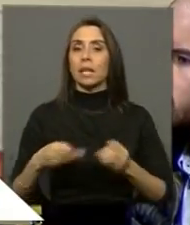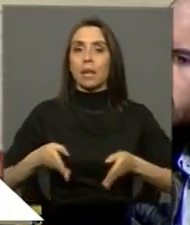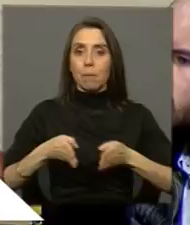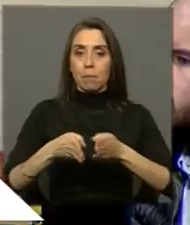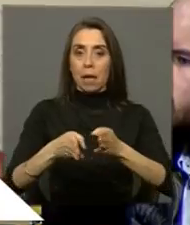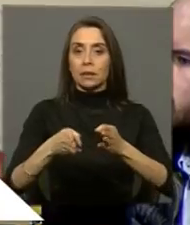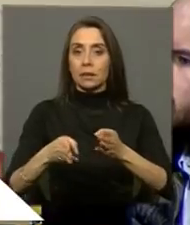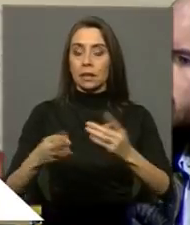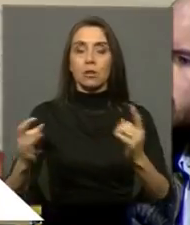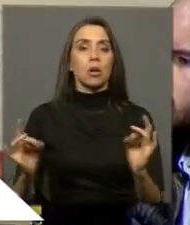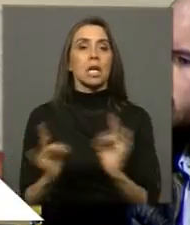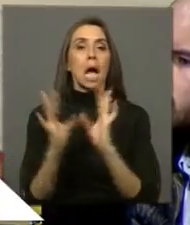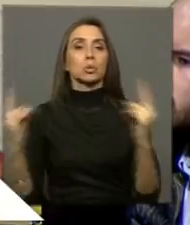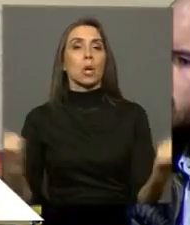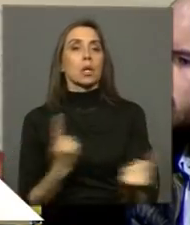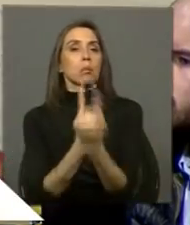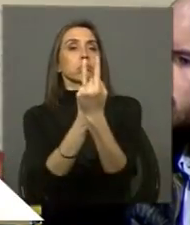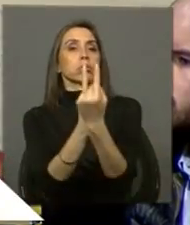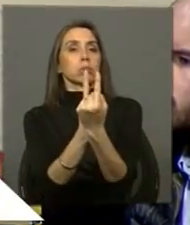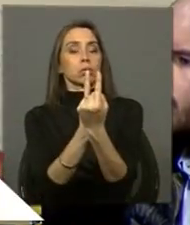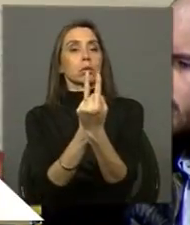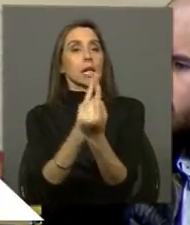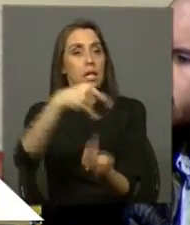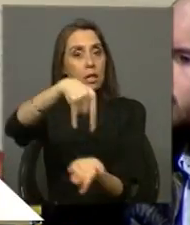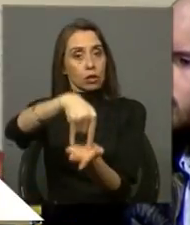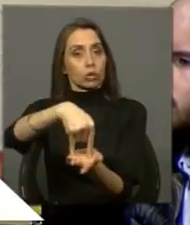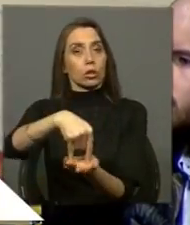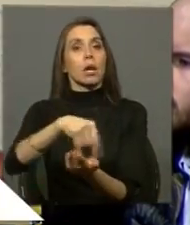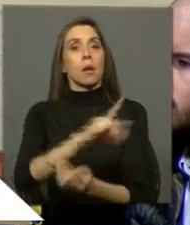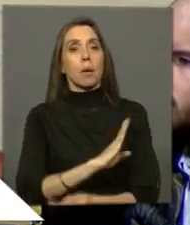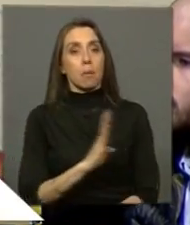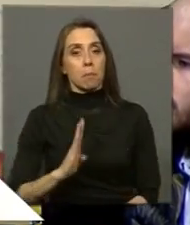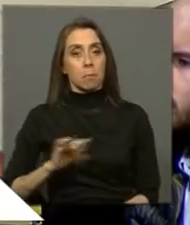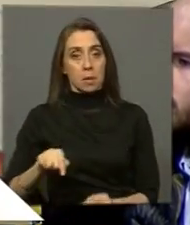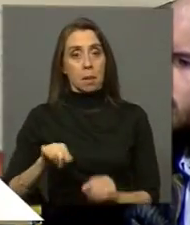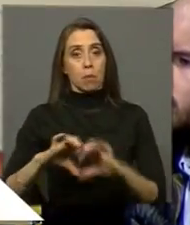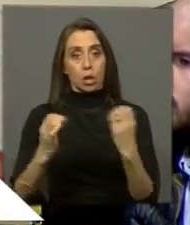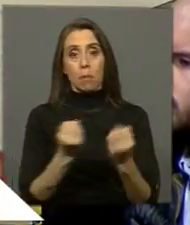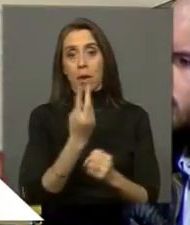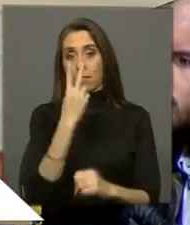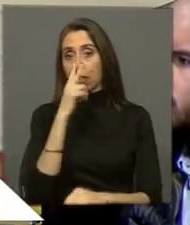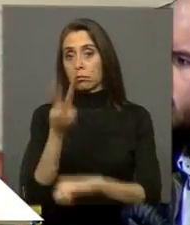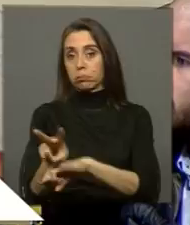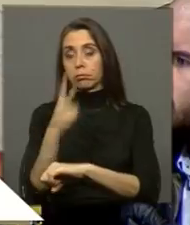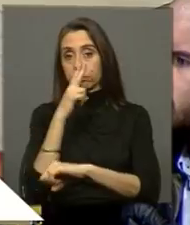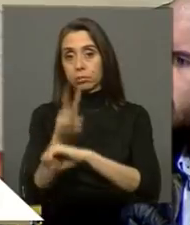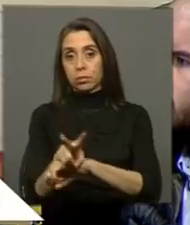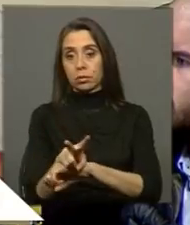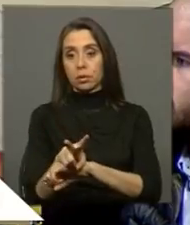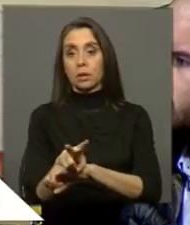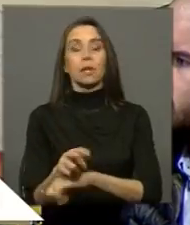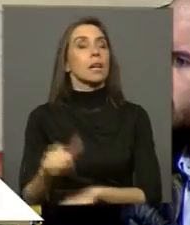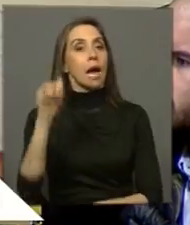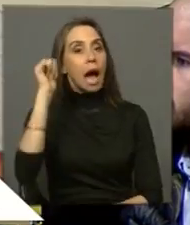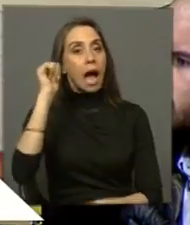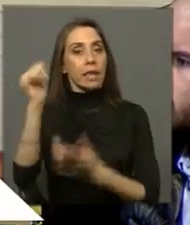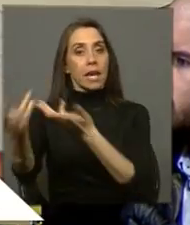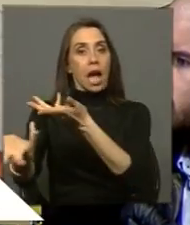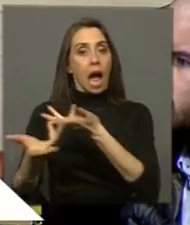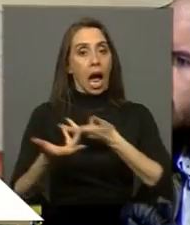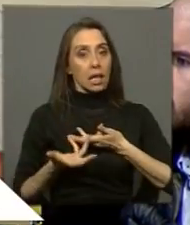de este Congreso. De eso son testigos varios miembros de esta Cámara. Sin embargo, las agresiones del día de ayer